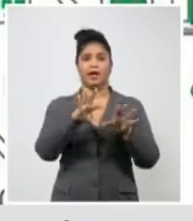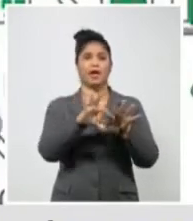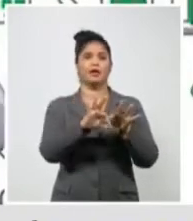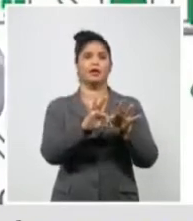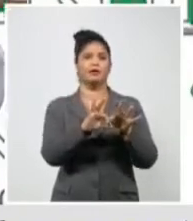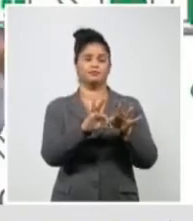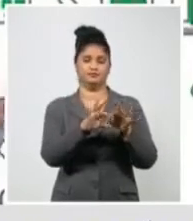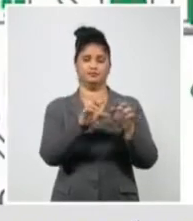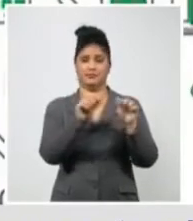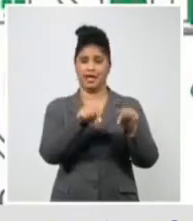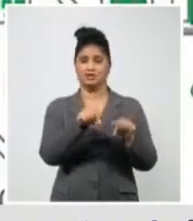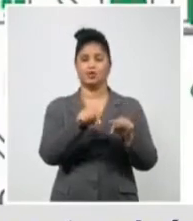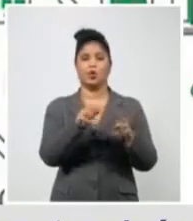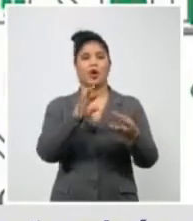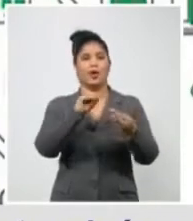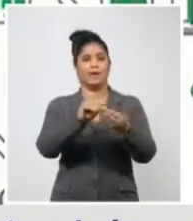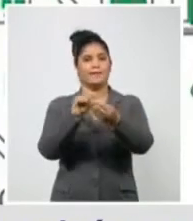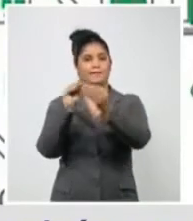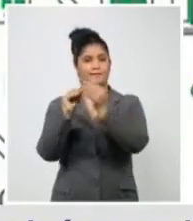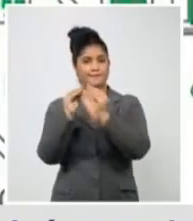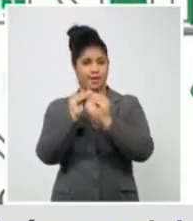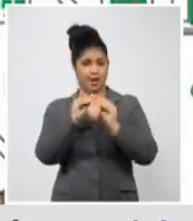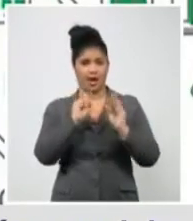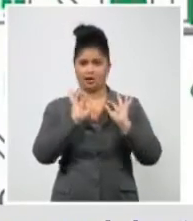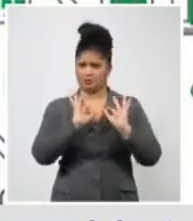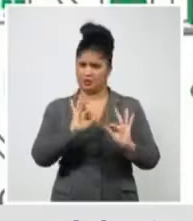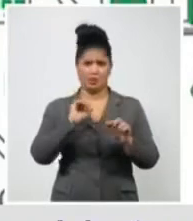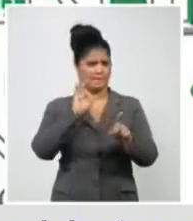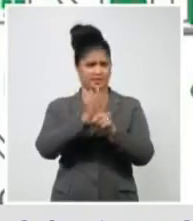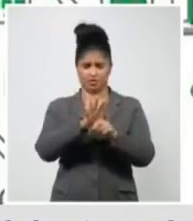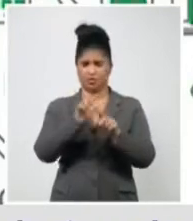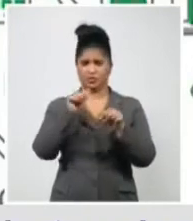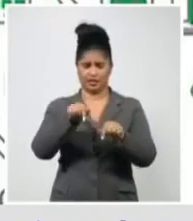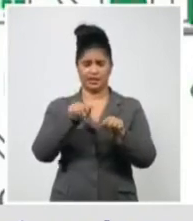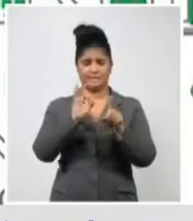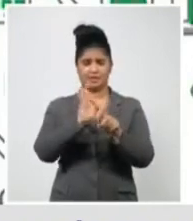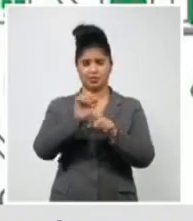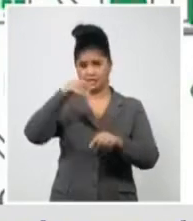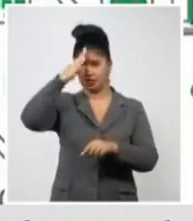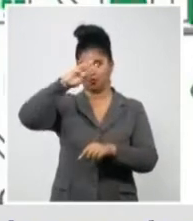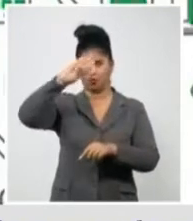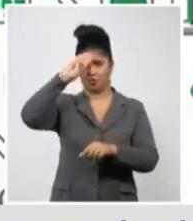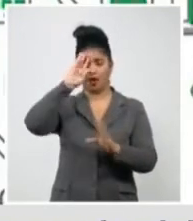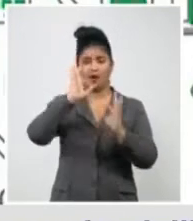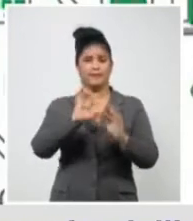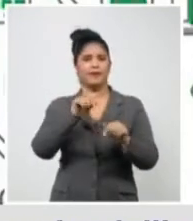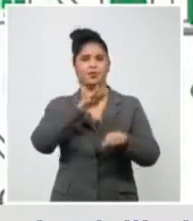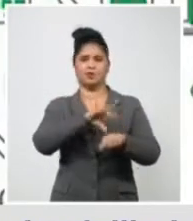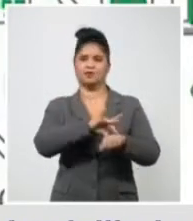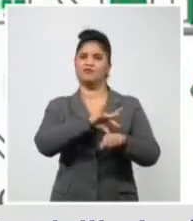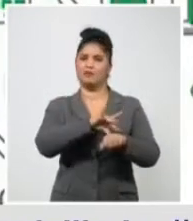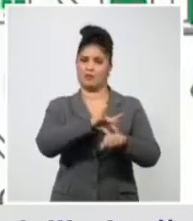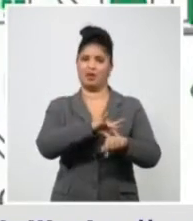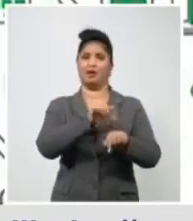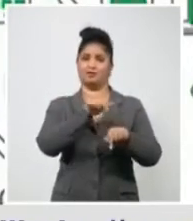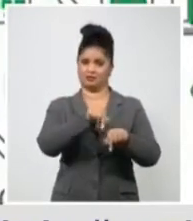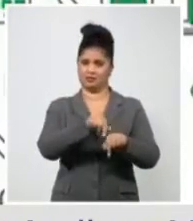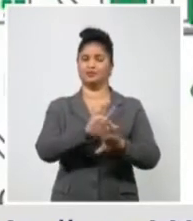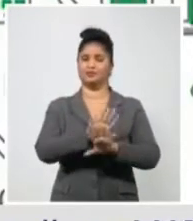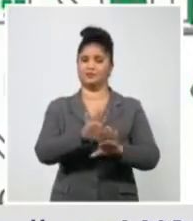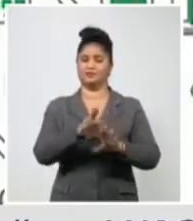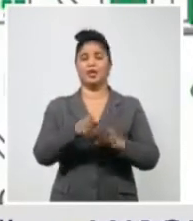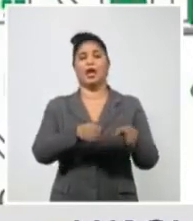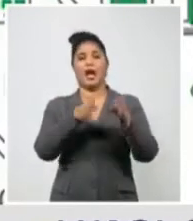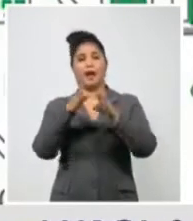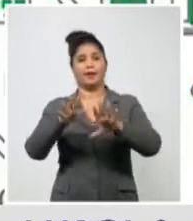hemos tenido desde el inicio de la epidemia hasta... y seguimos con ellas. En el mundo, con las nuevas cepas